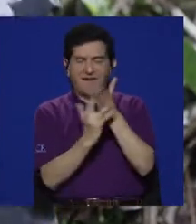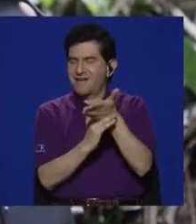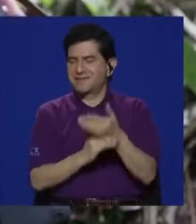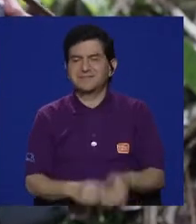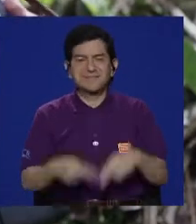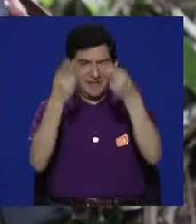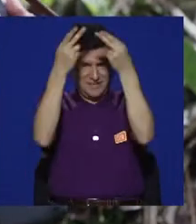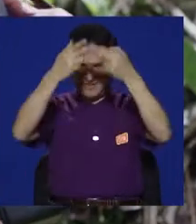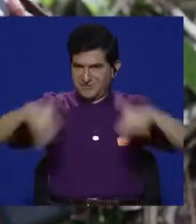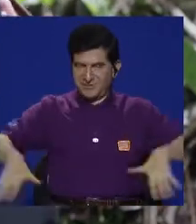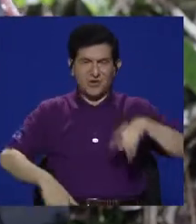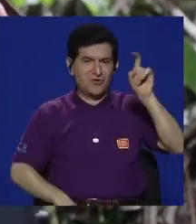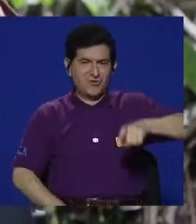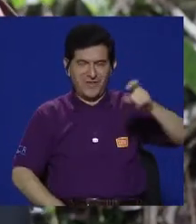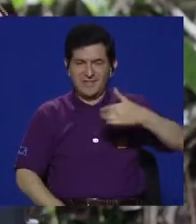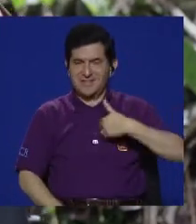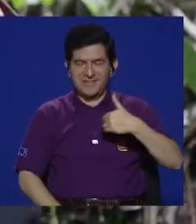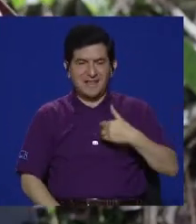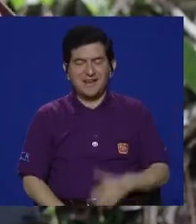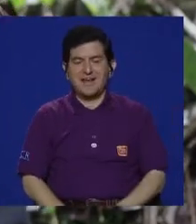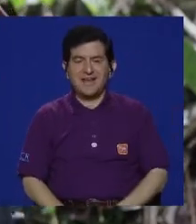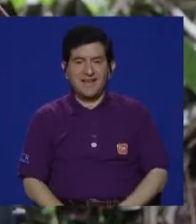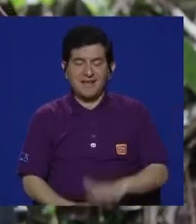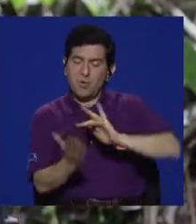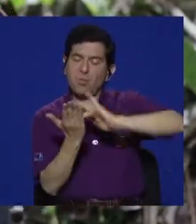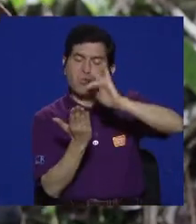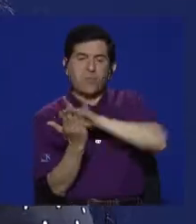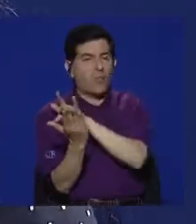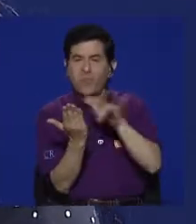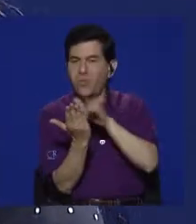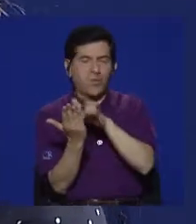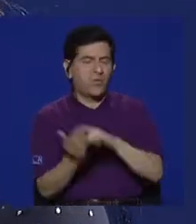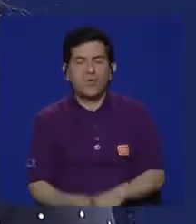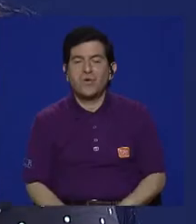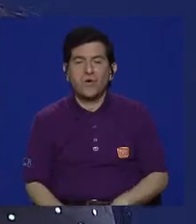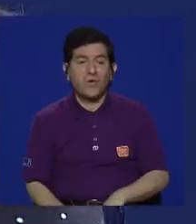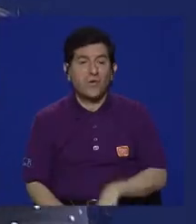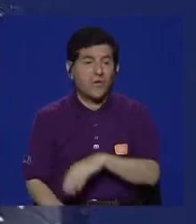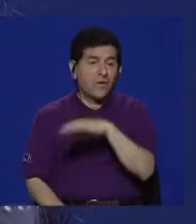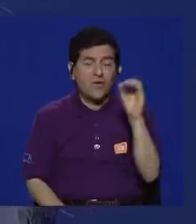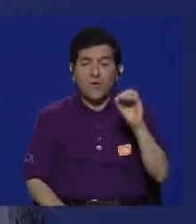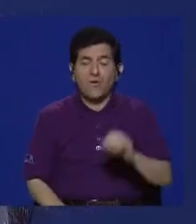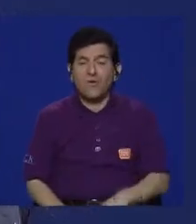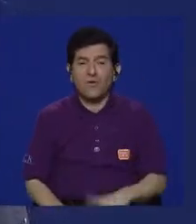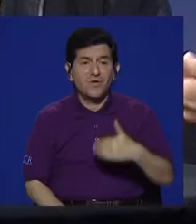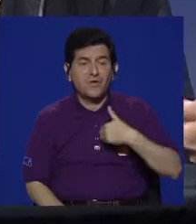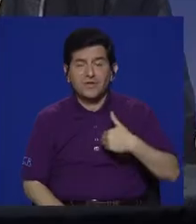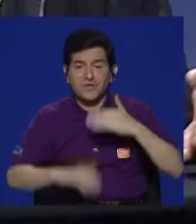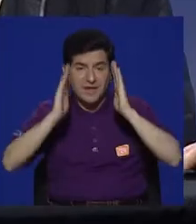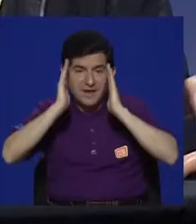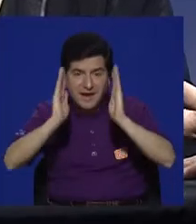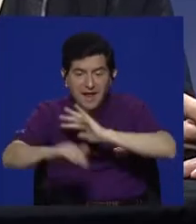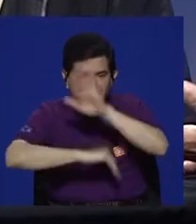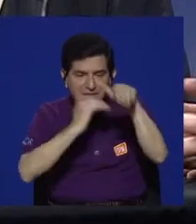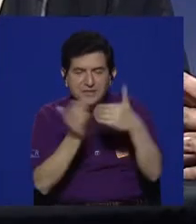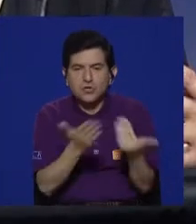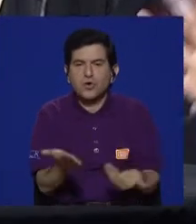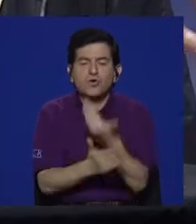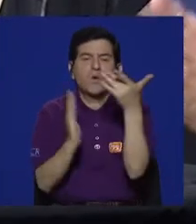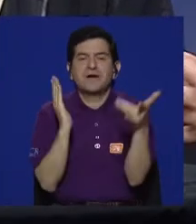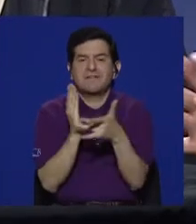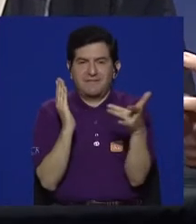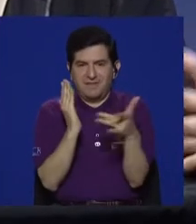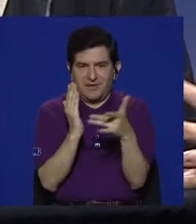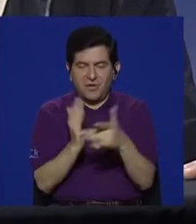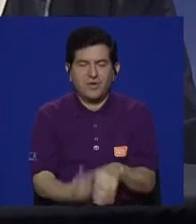teniendo acceso a Internet, que no necesariamente tienen teléfonos inteligentes y que no necesariamente están cubiertos, digamos,